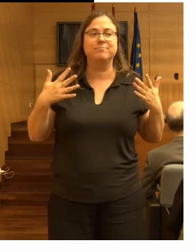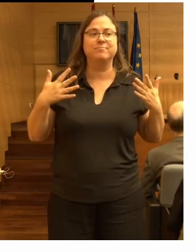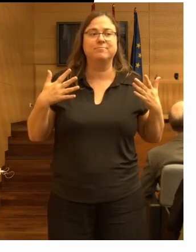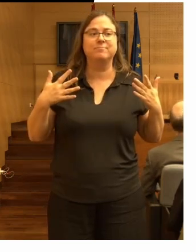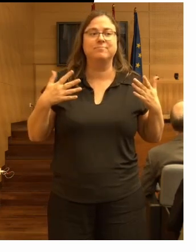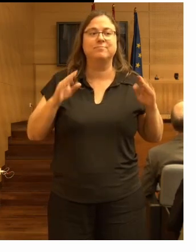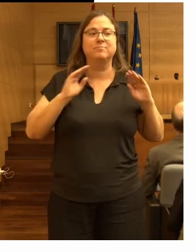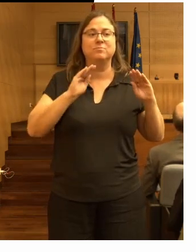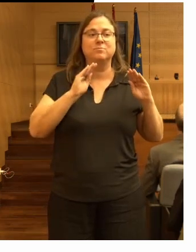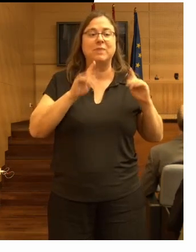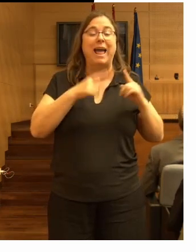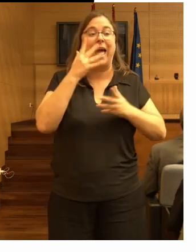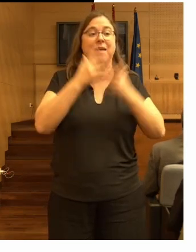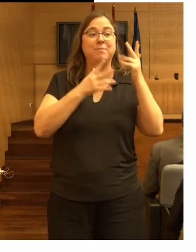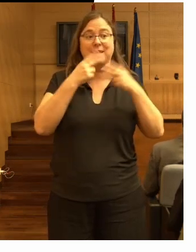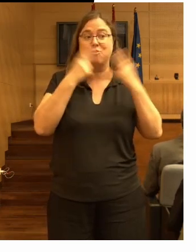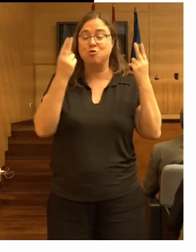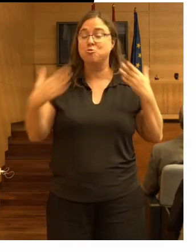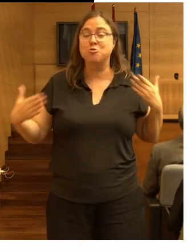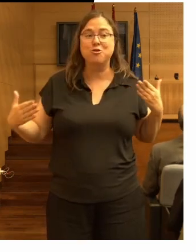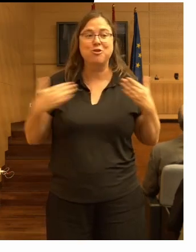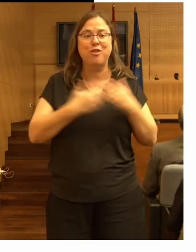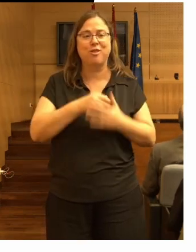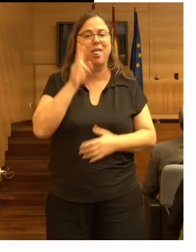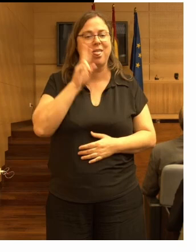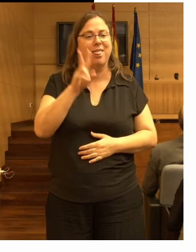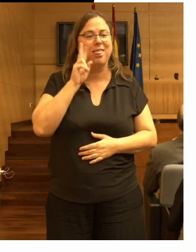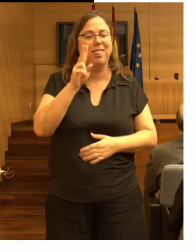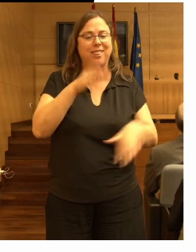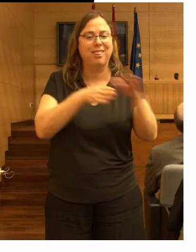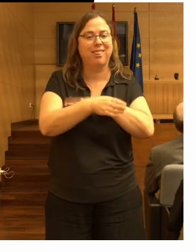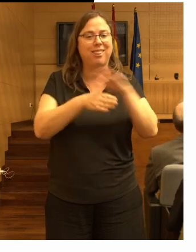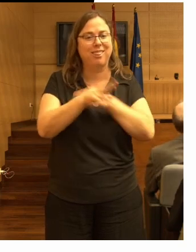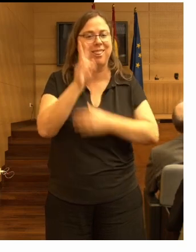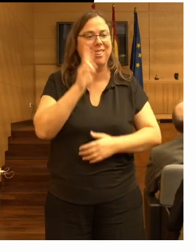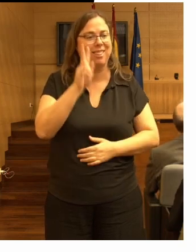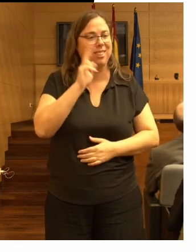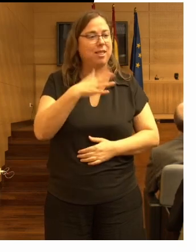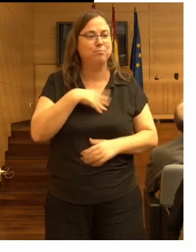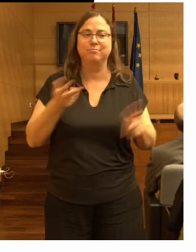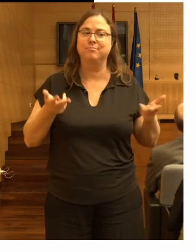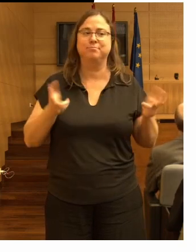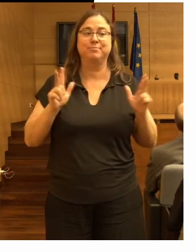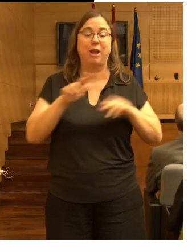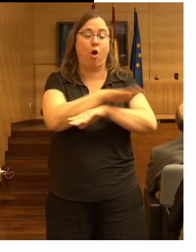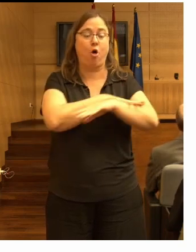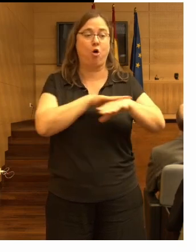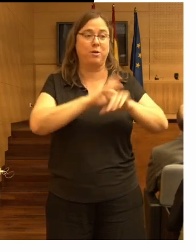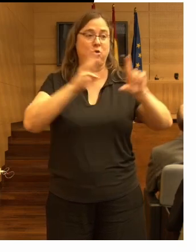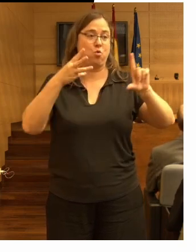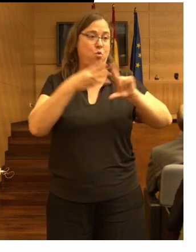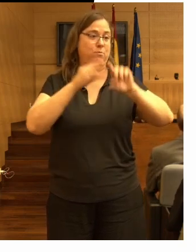y administración todos podían entrar a esta página del gobierno